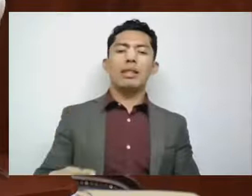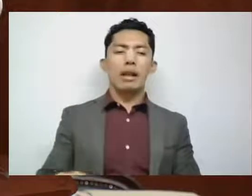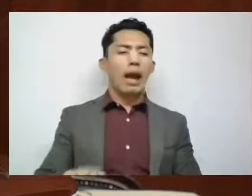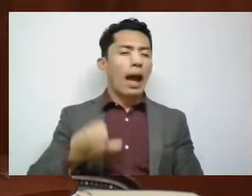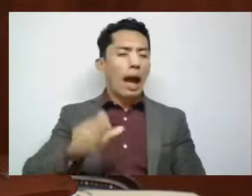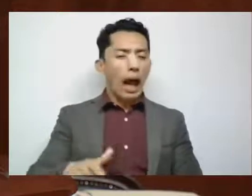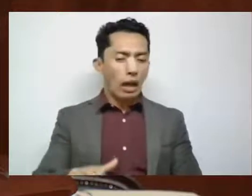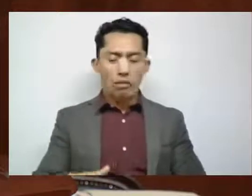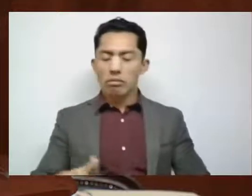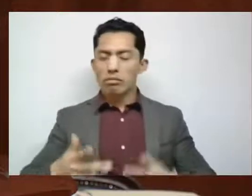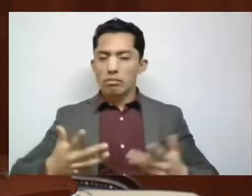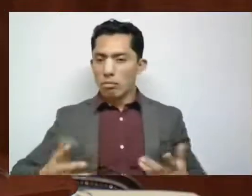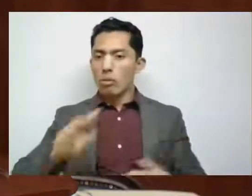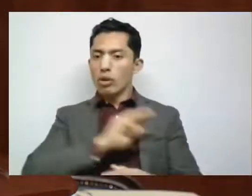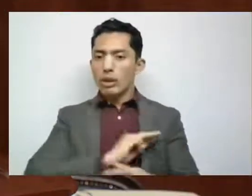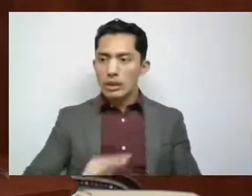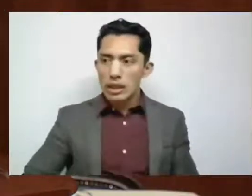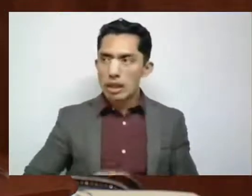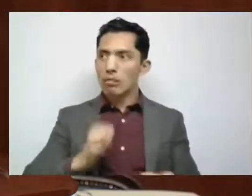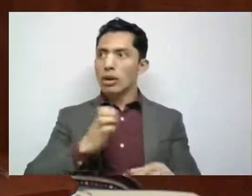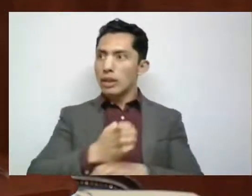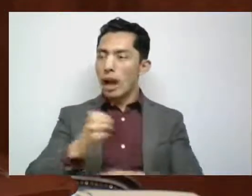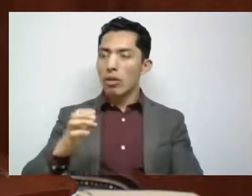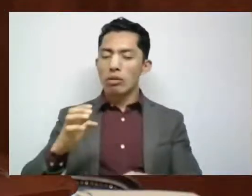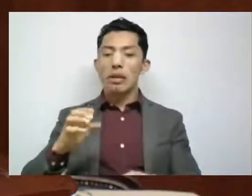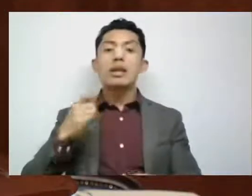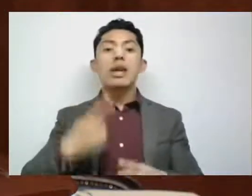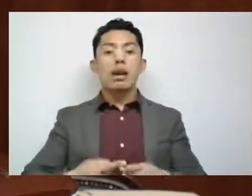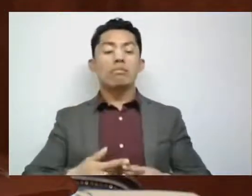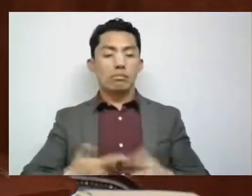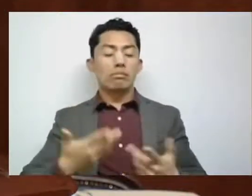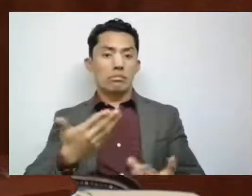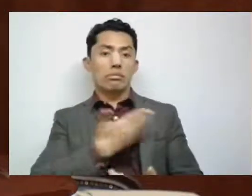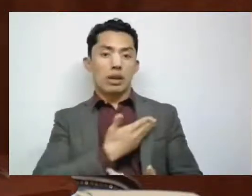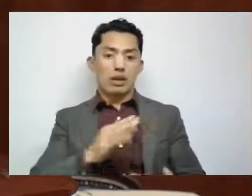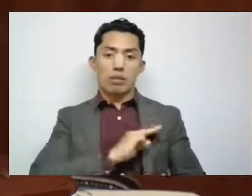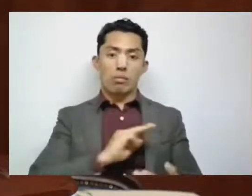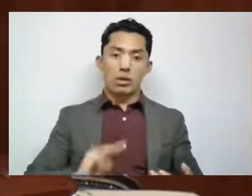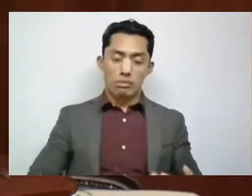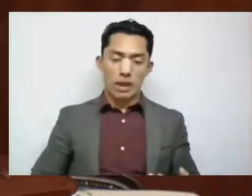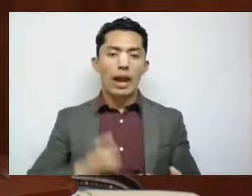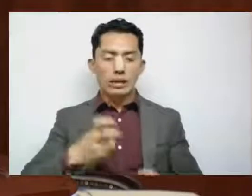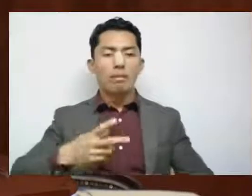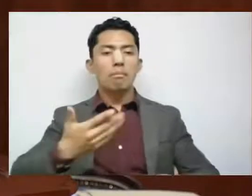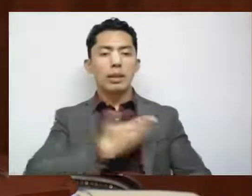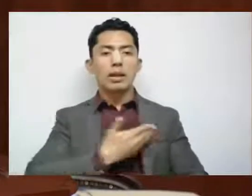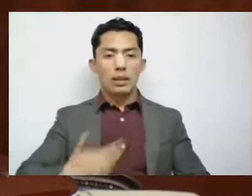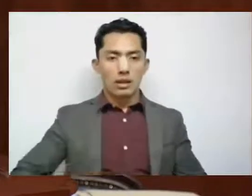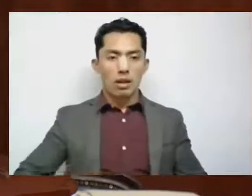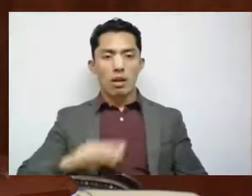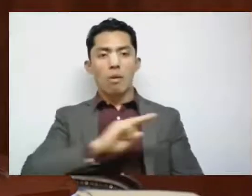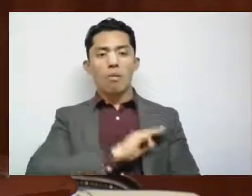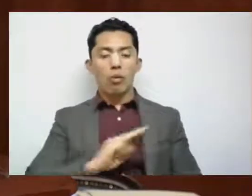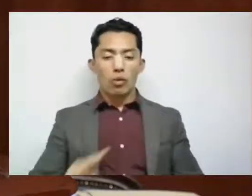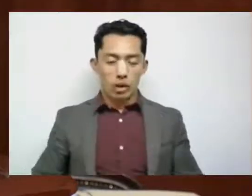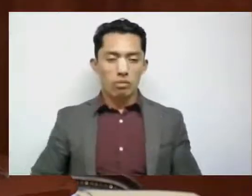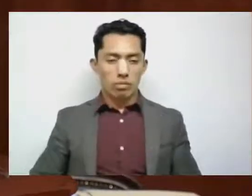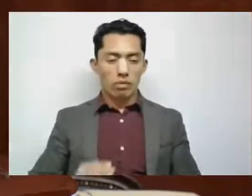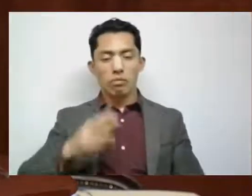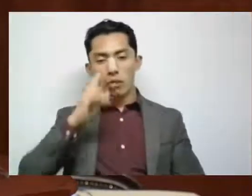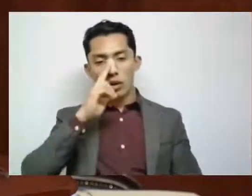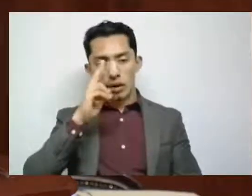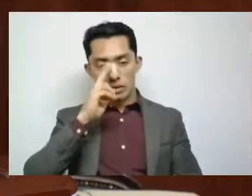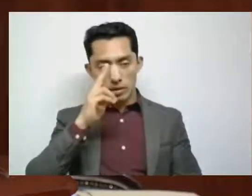ámbito y en este caso de un Ejecutivo municipal como lo es el presidente municipal de Nezahualcóyotl